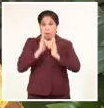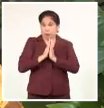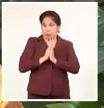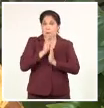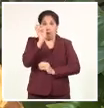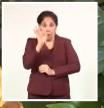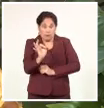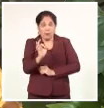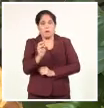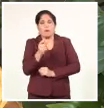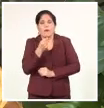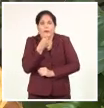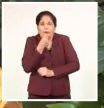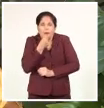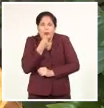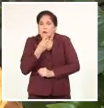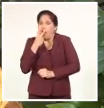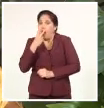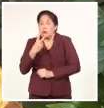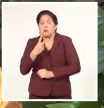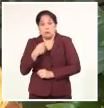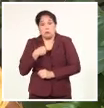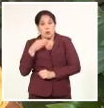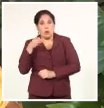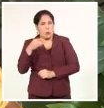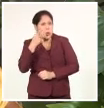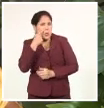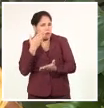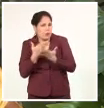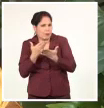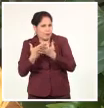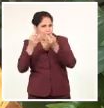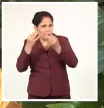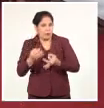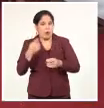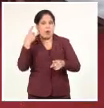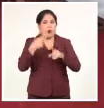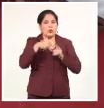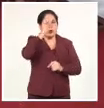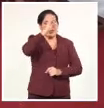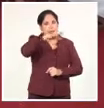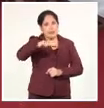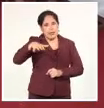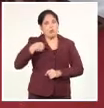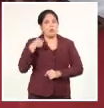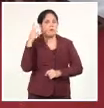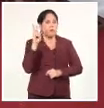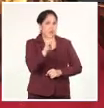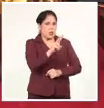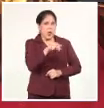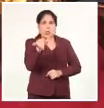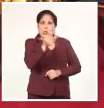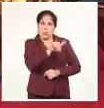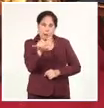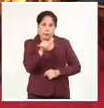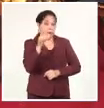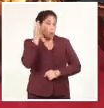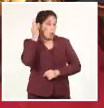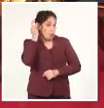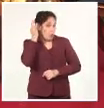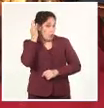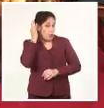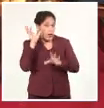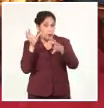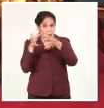ya envejece. También tuve la oportunidad de visitar un círculo infantil. Durante el encuentro acompañaron a la distinguida visitante